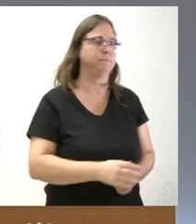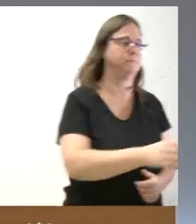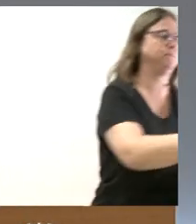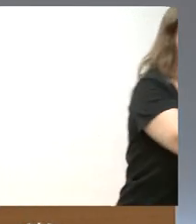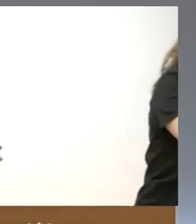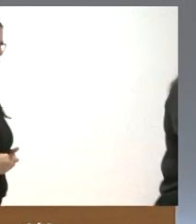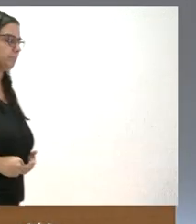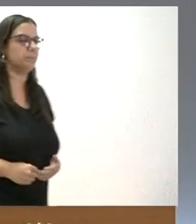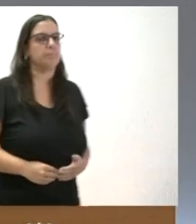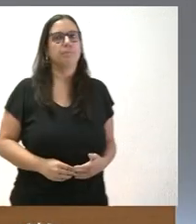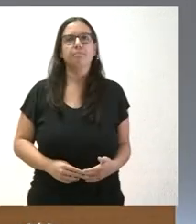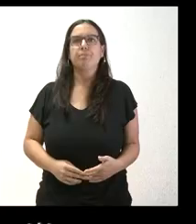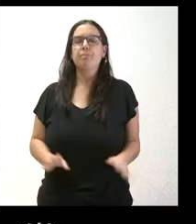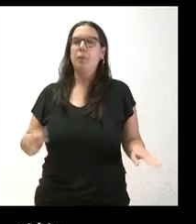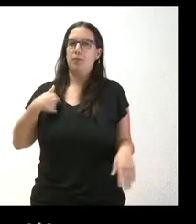me ha contestado lo que le planteaba.